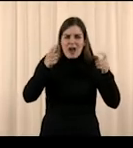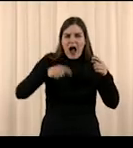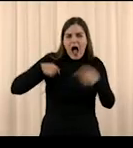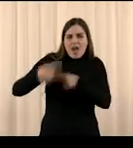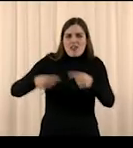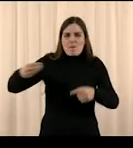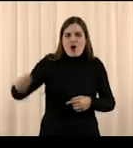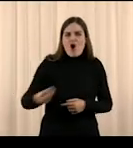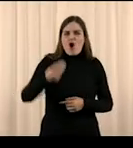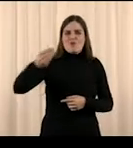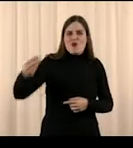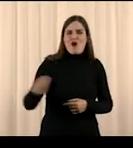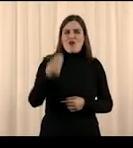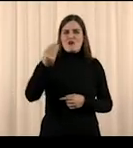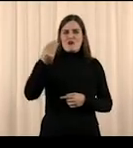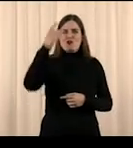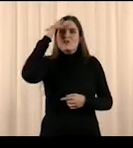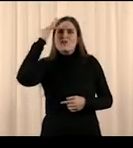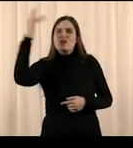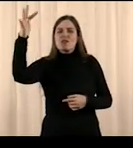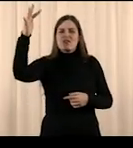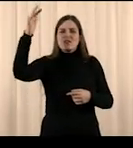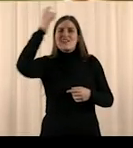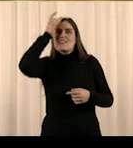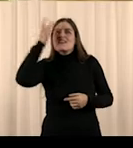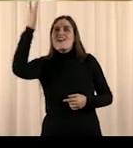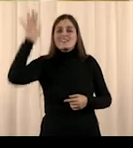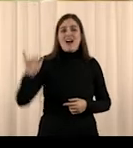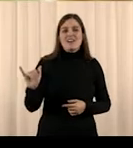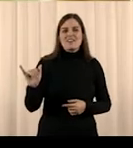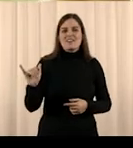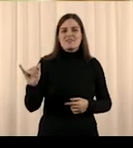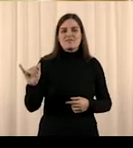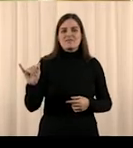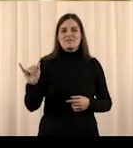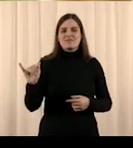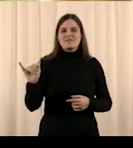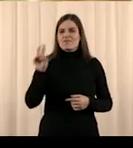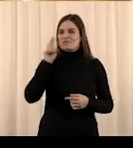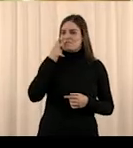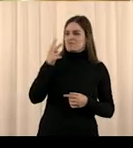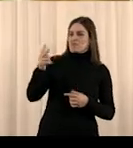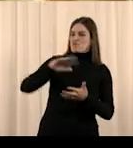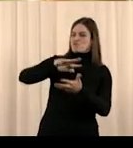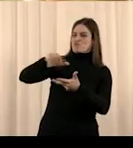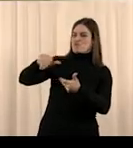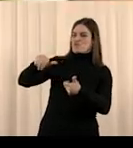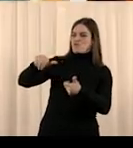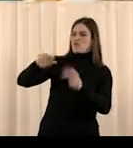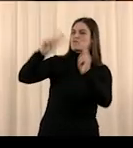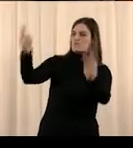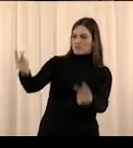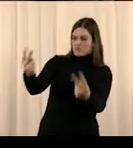Y tienes tus esperanzas, sueños e ideas. Contemplas el mundo. Te miras a ti mismo